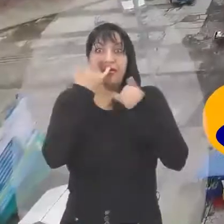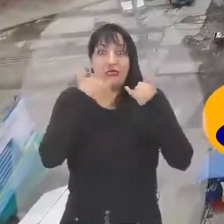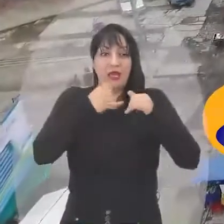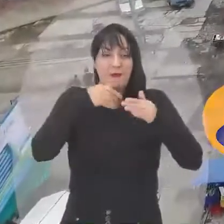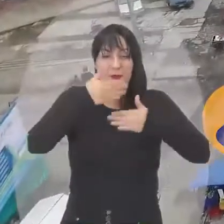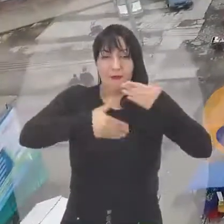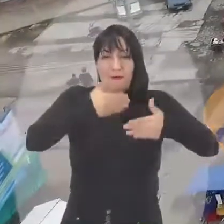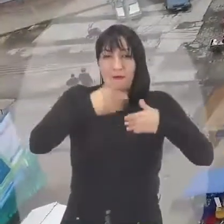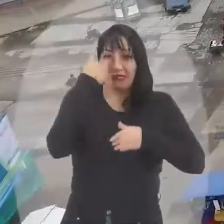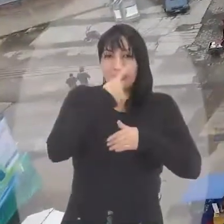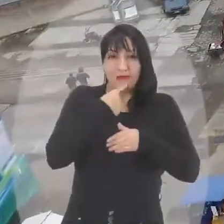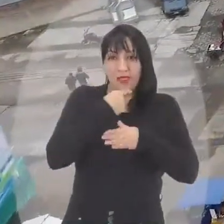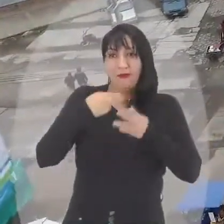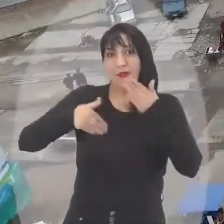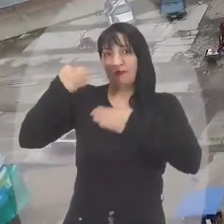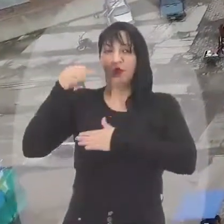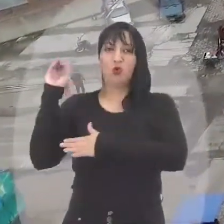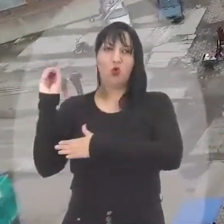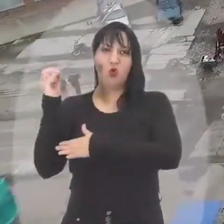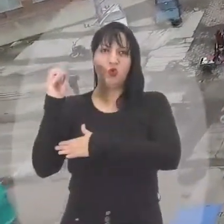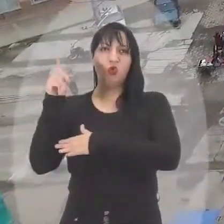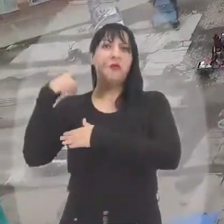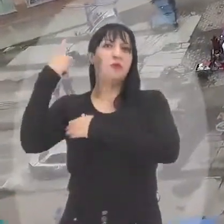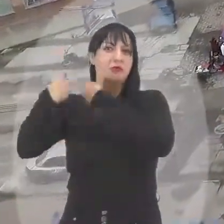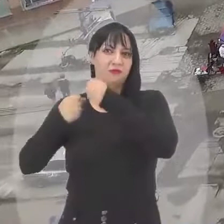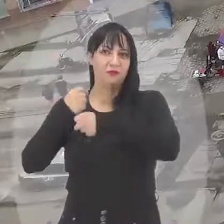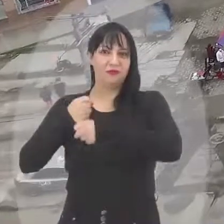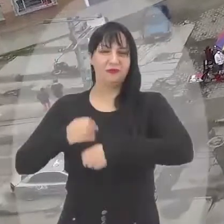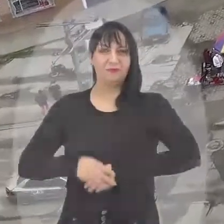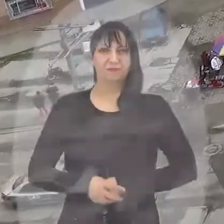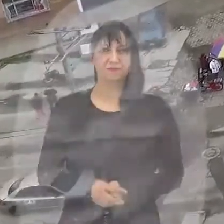así la ejecución del proyecto en el mes de octubre del presente año.